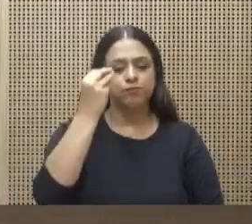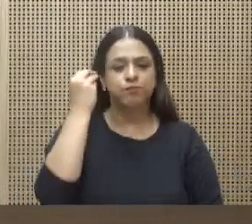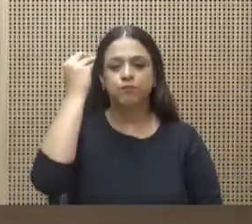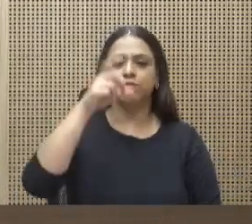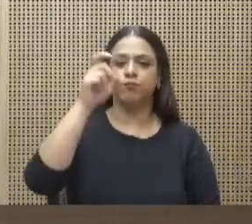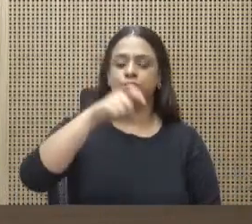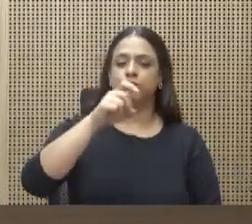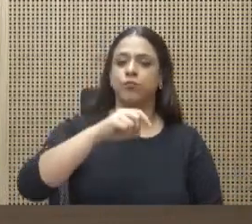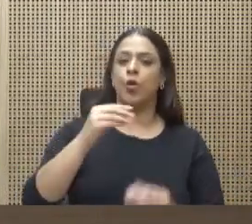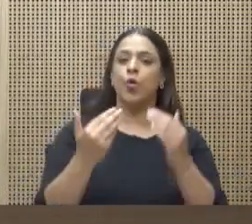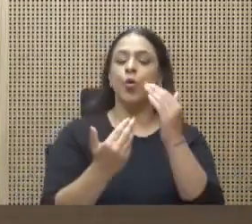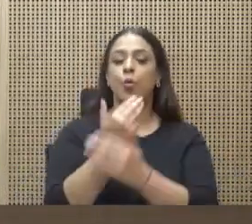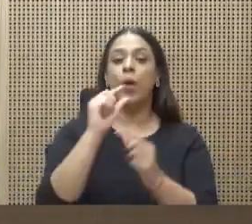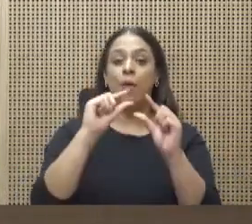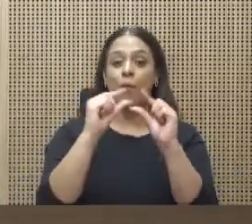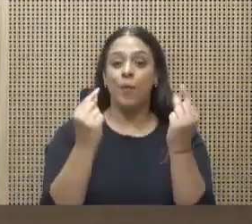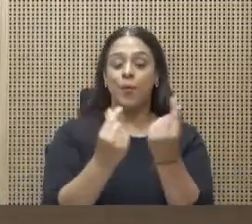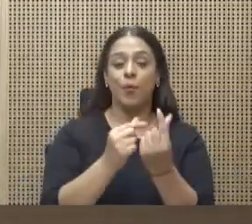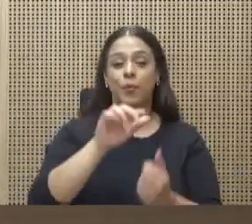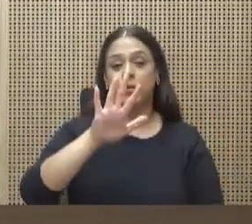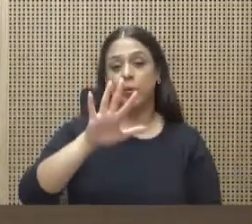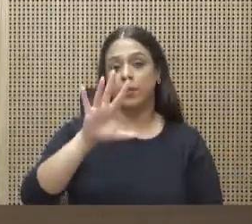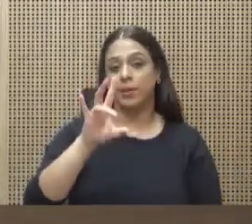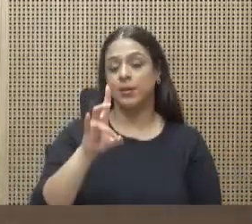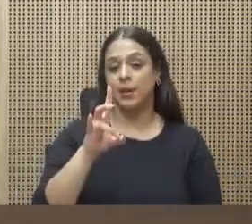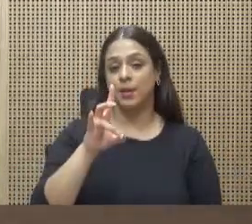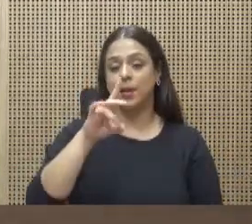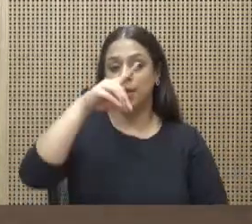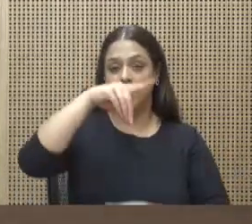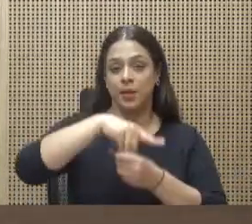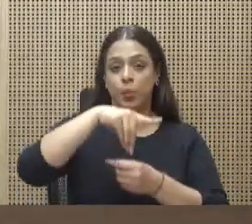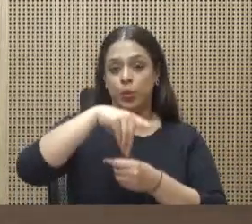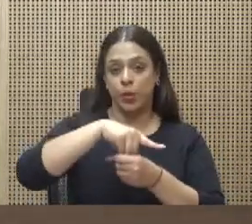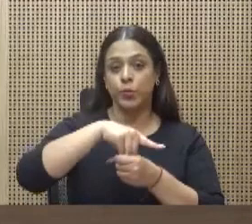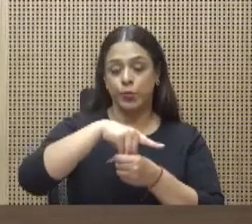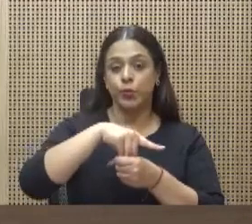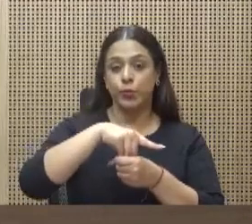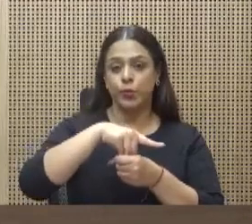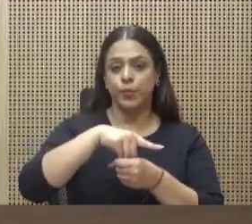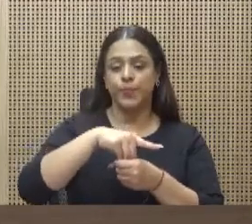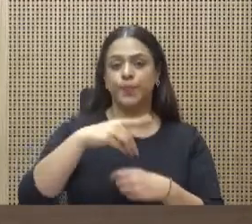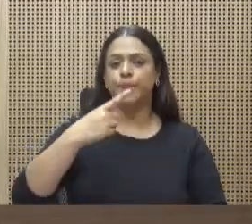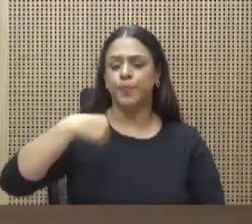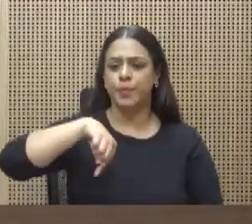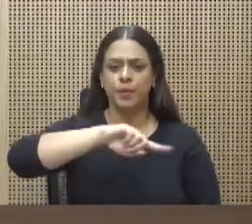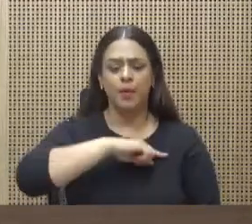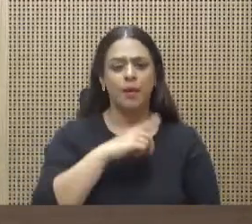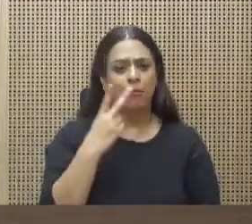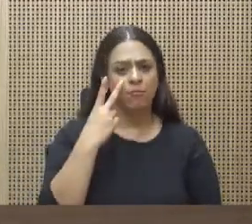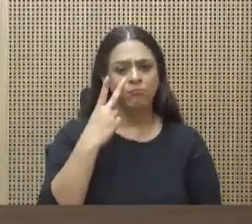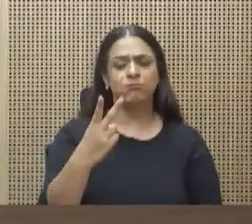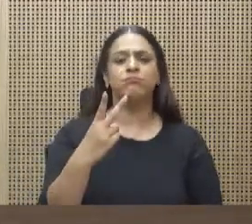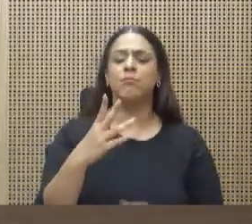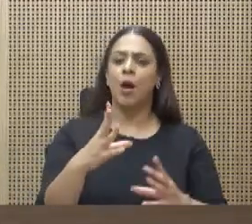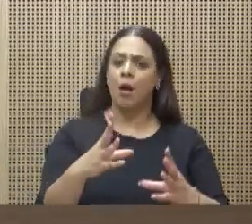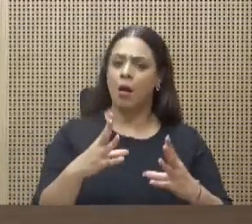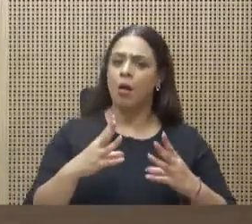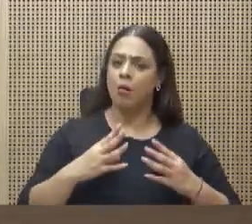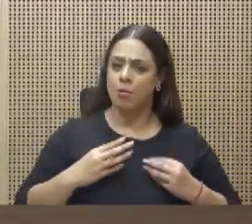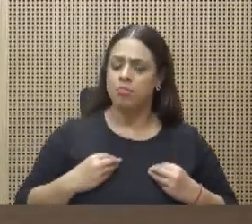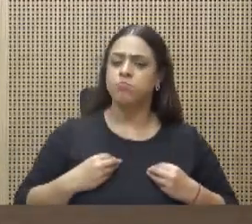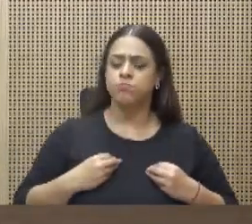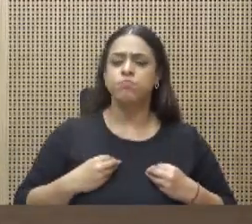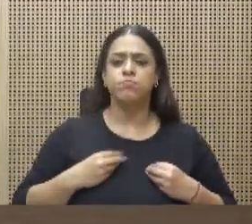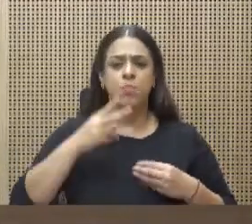57 diputados. Hemos visto una creciente aceptación de nuestra visión entre compañeros de otras